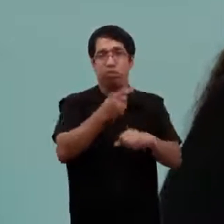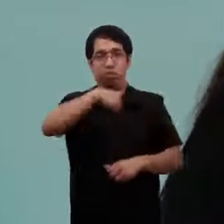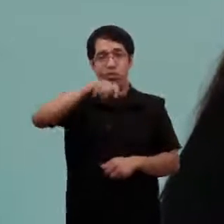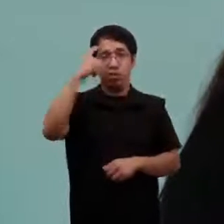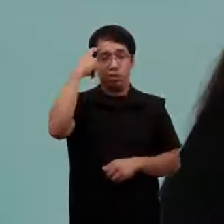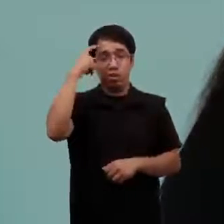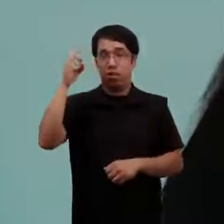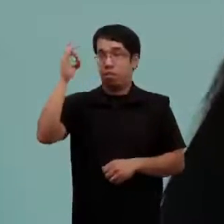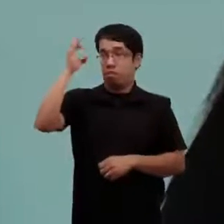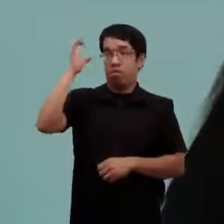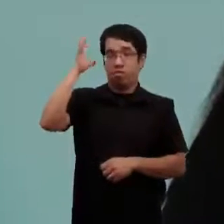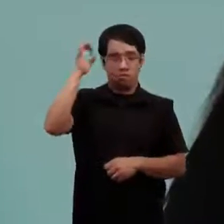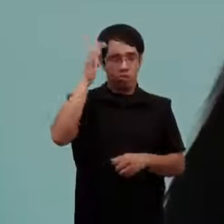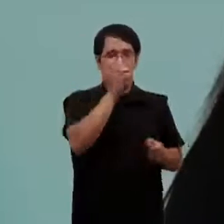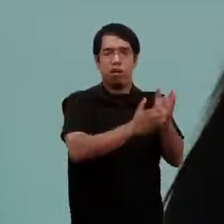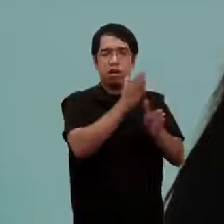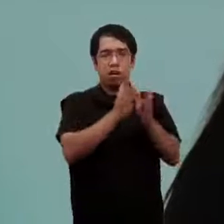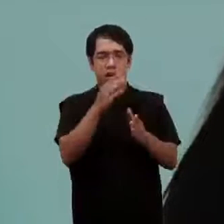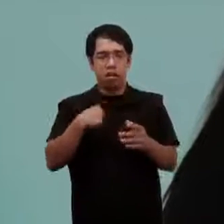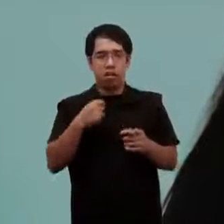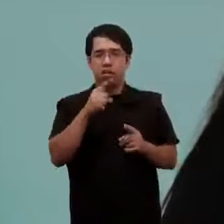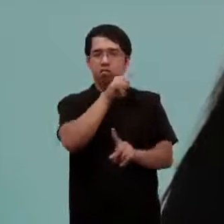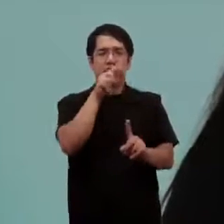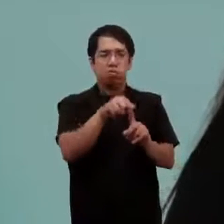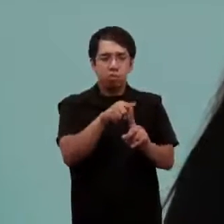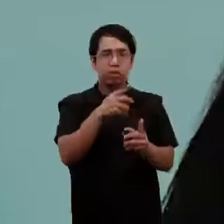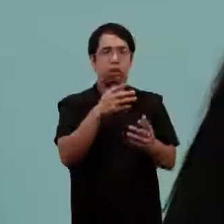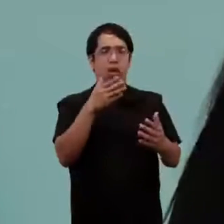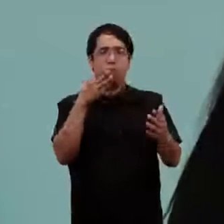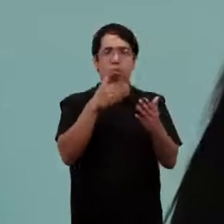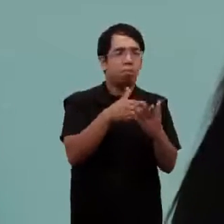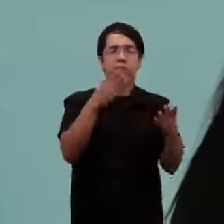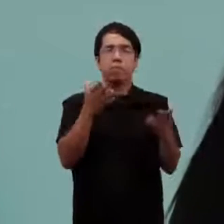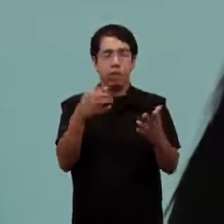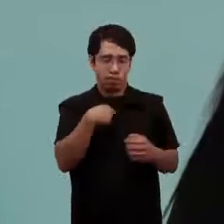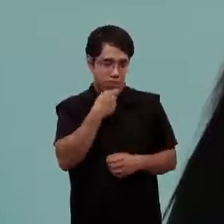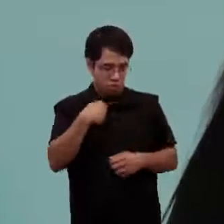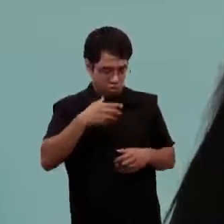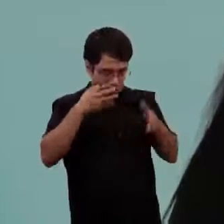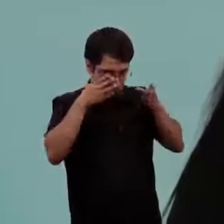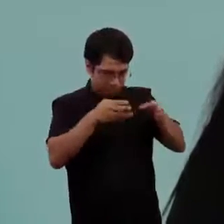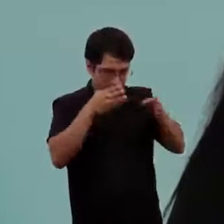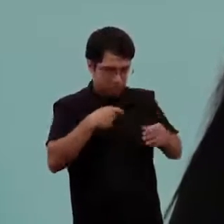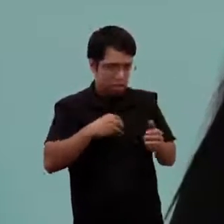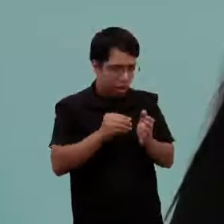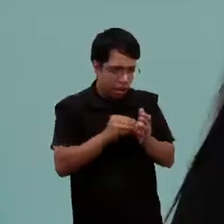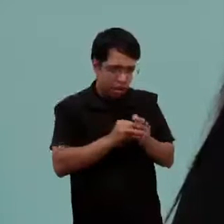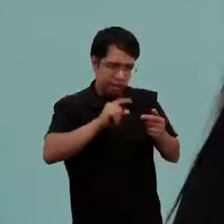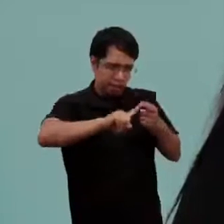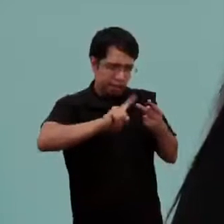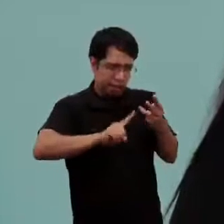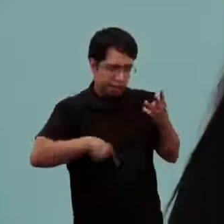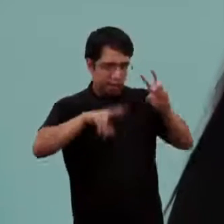profesionales de la rehabilitación hoy día es eso de que todo lo que estoy haciendo hacer el